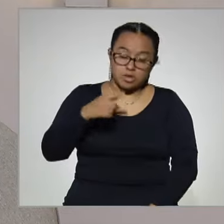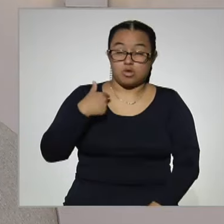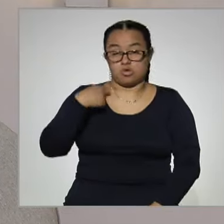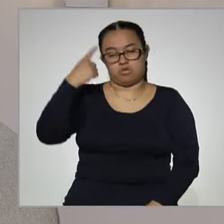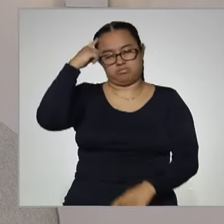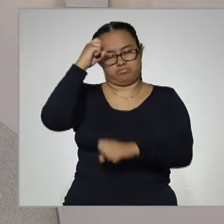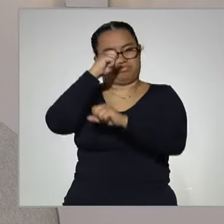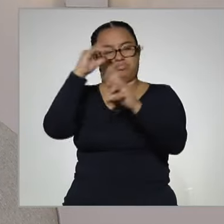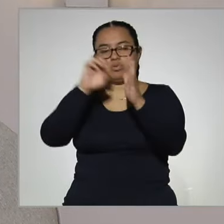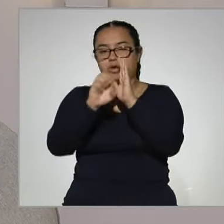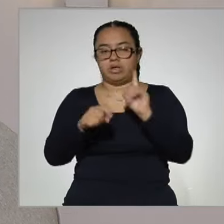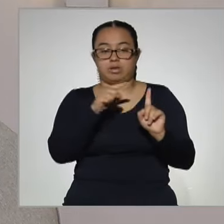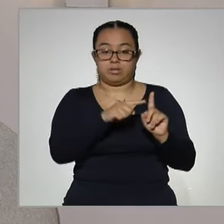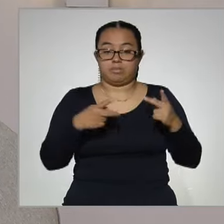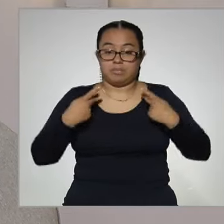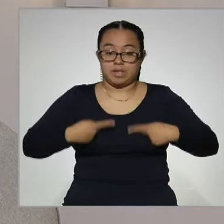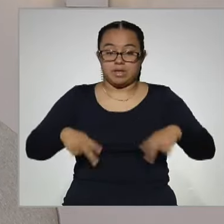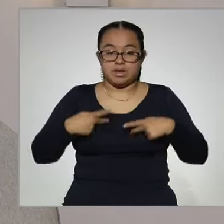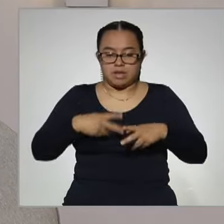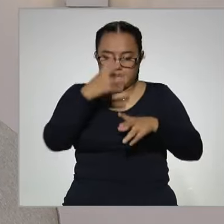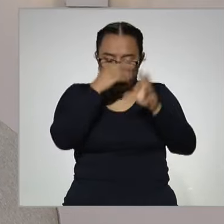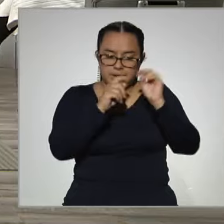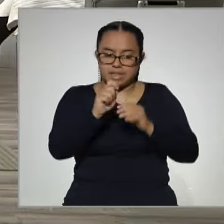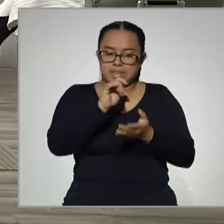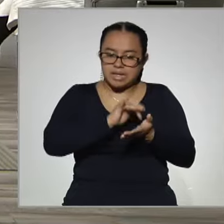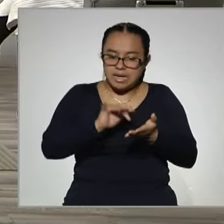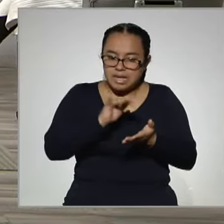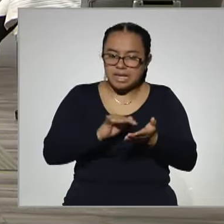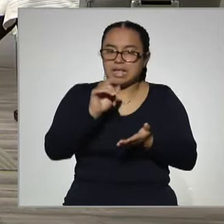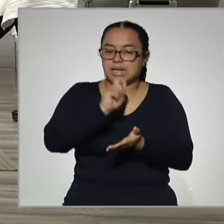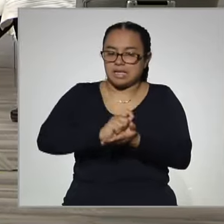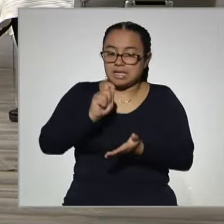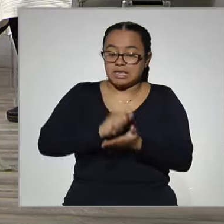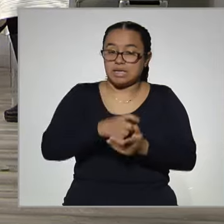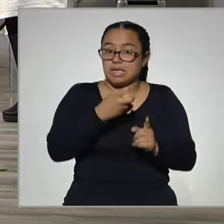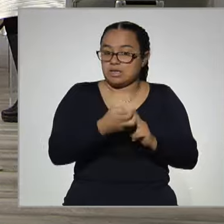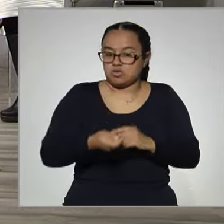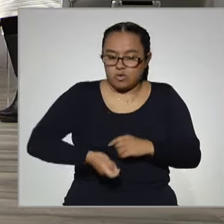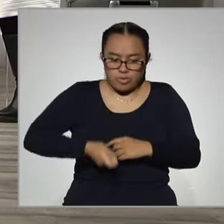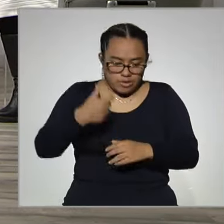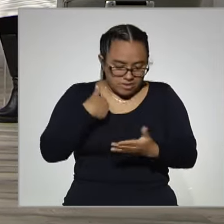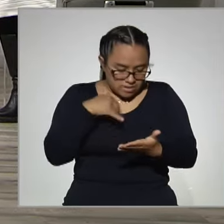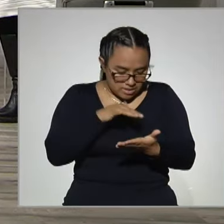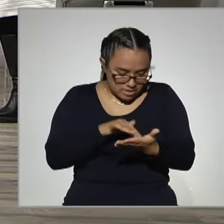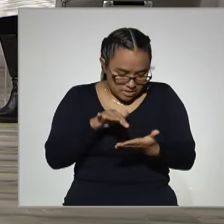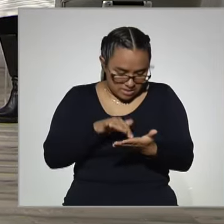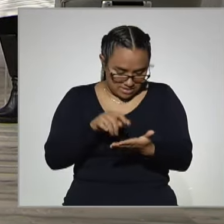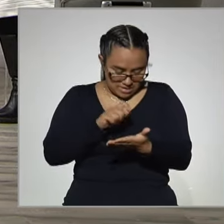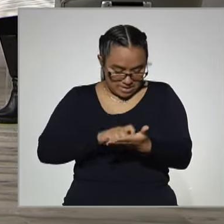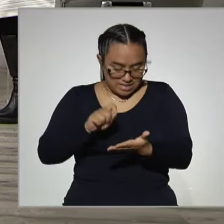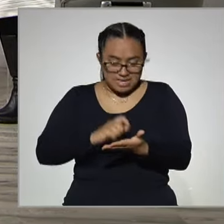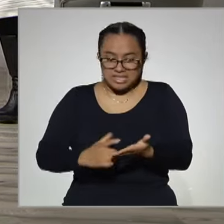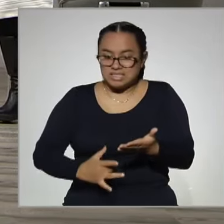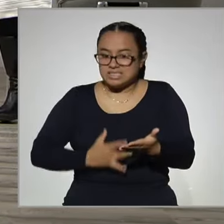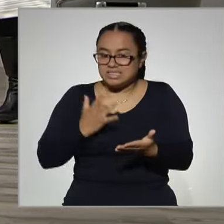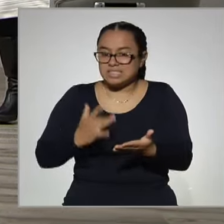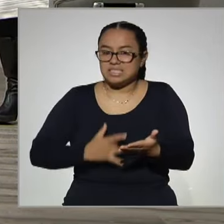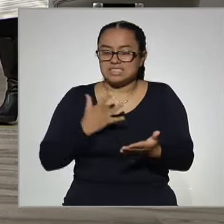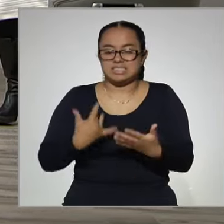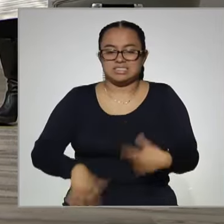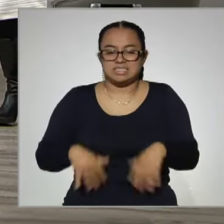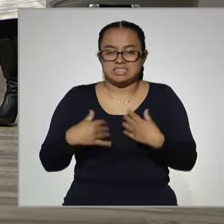imagino una persona que aprende a leer y escribir y por primera vez puede leer y escribir lo que